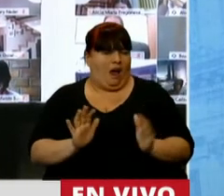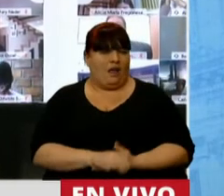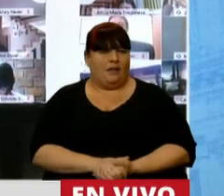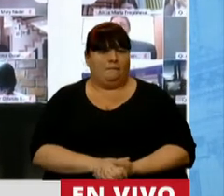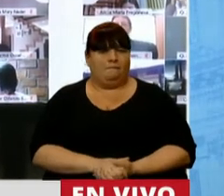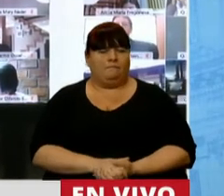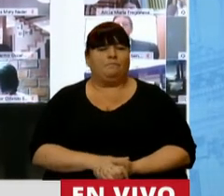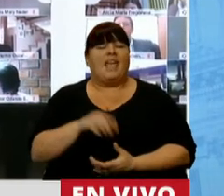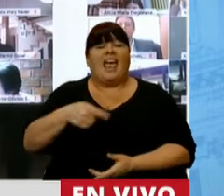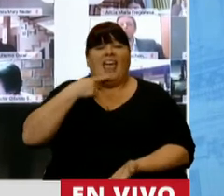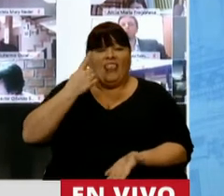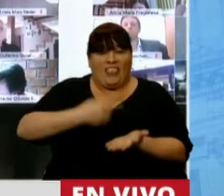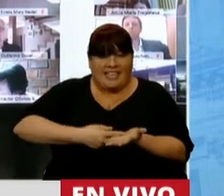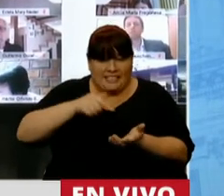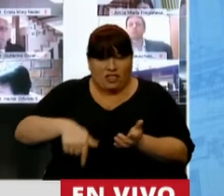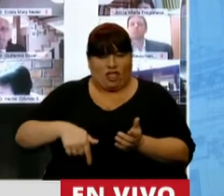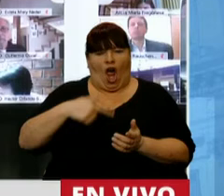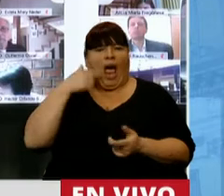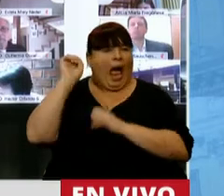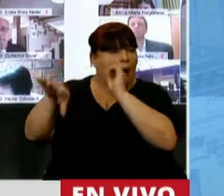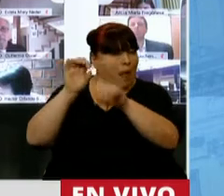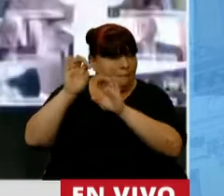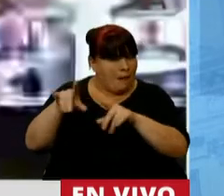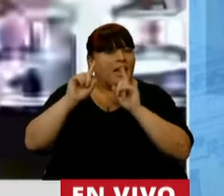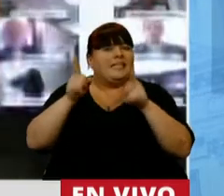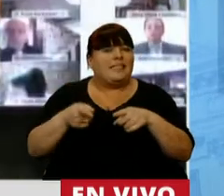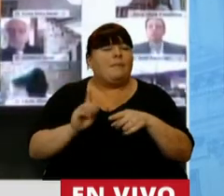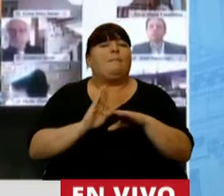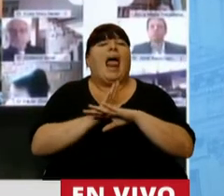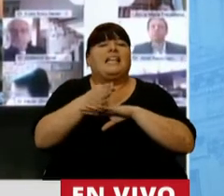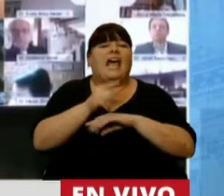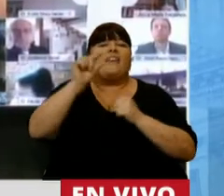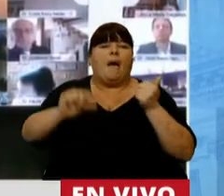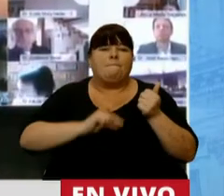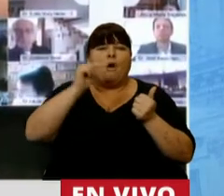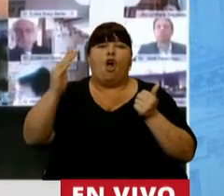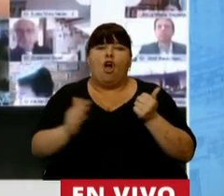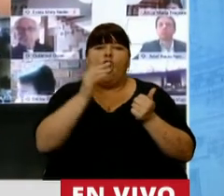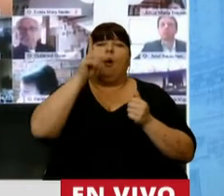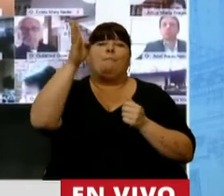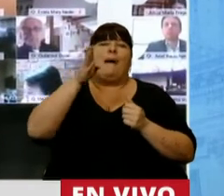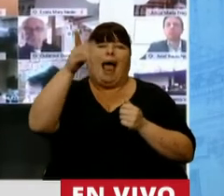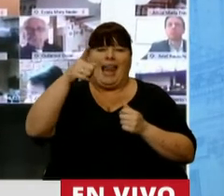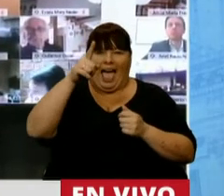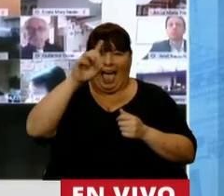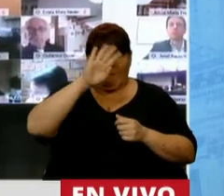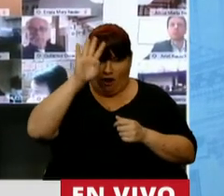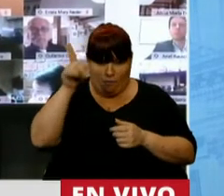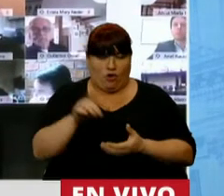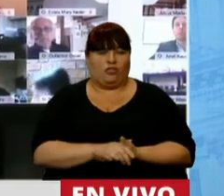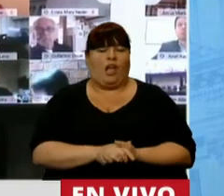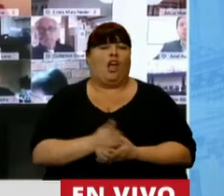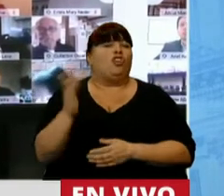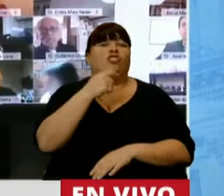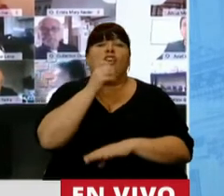Entre estas medidas que tanto se cuestiona, está el ingreso de manera ordenada y administrada a la provincia. Puesto que todos